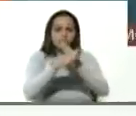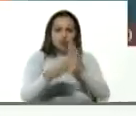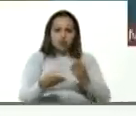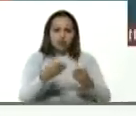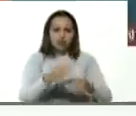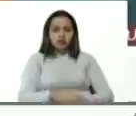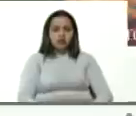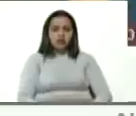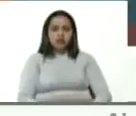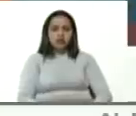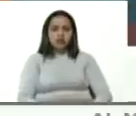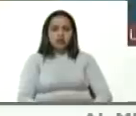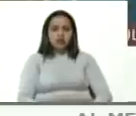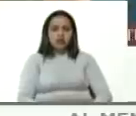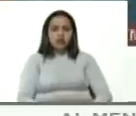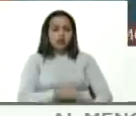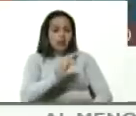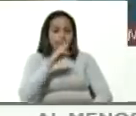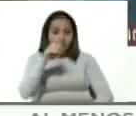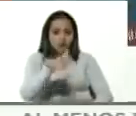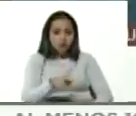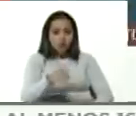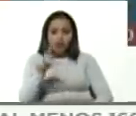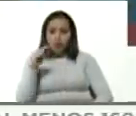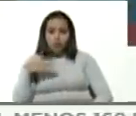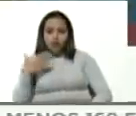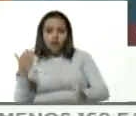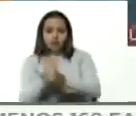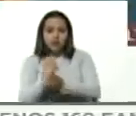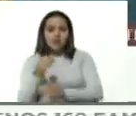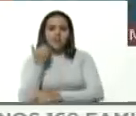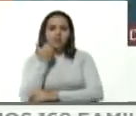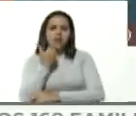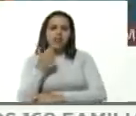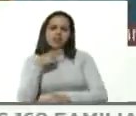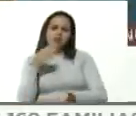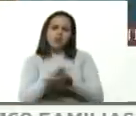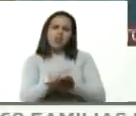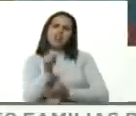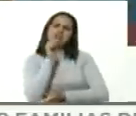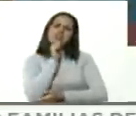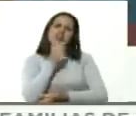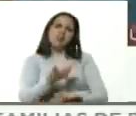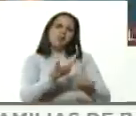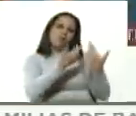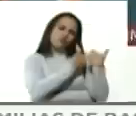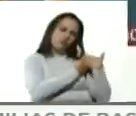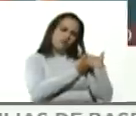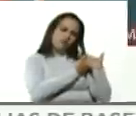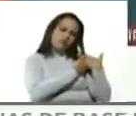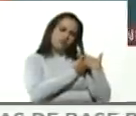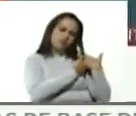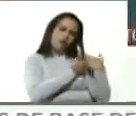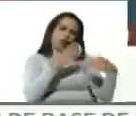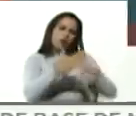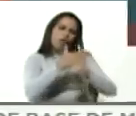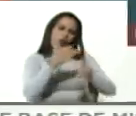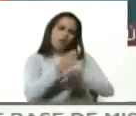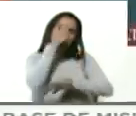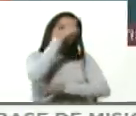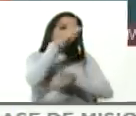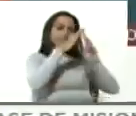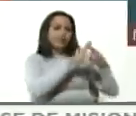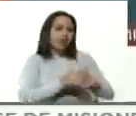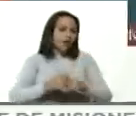piezas a Venezuela y una persona no se le diagnostica a tiempo una enfermedad y se muere, ¿de quién es la responsabilidad? Evidentemente es de los Estados